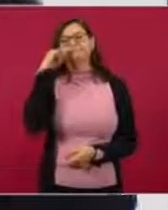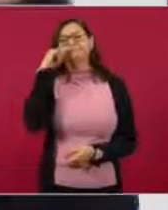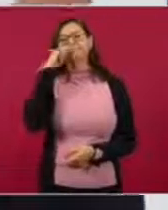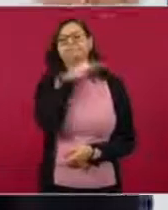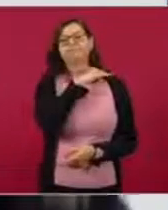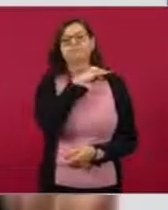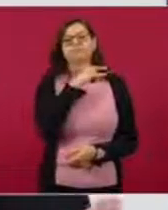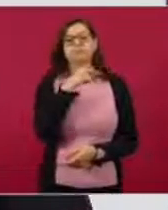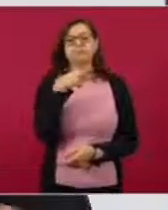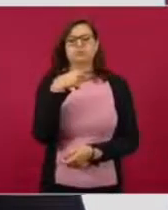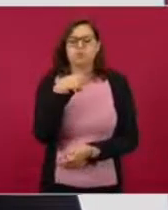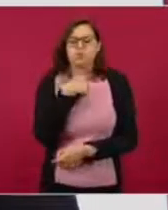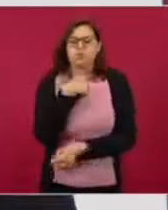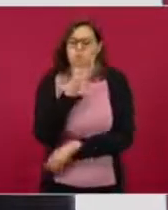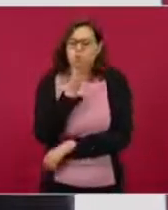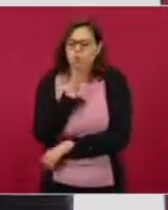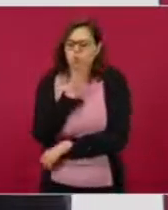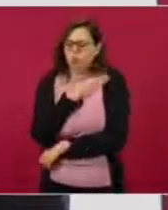creerse gente de bien,